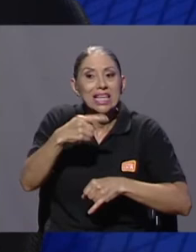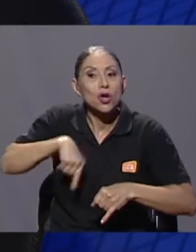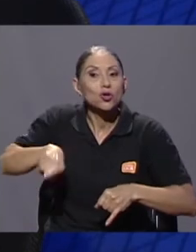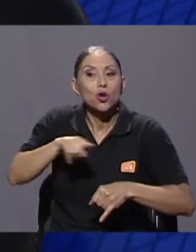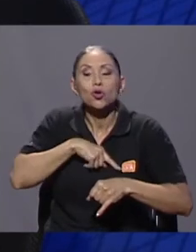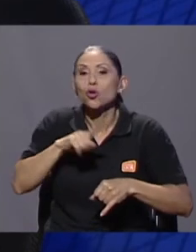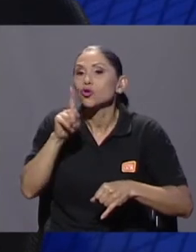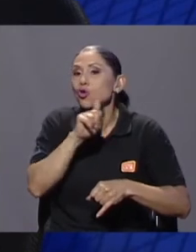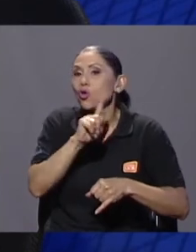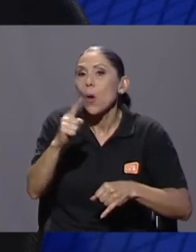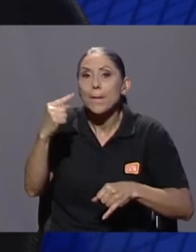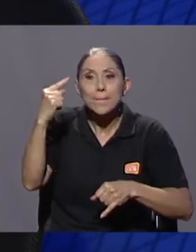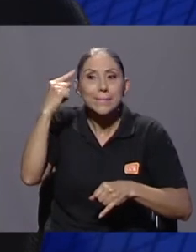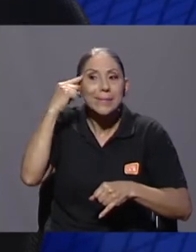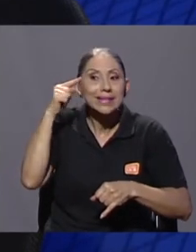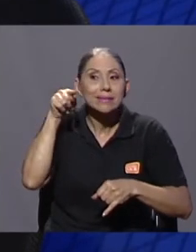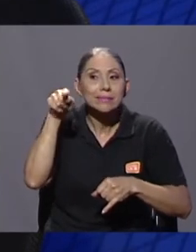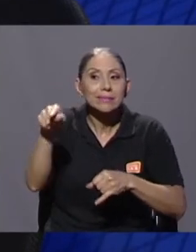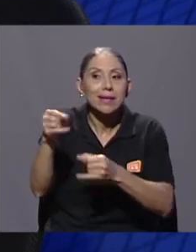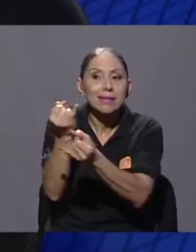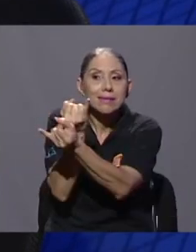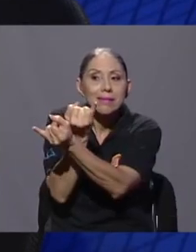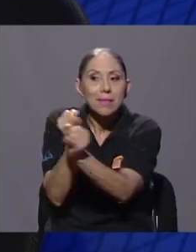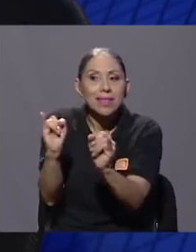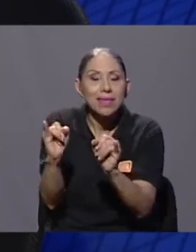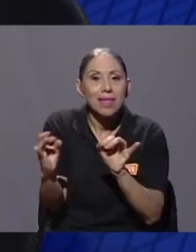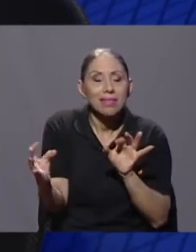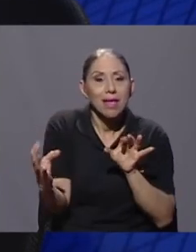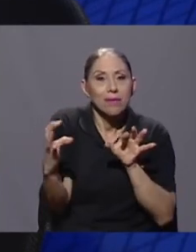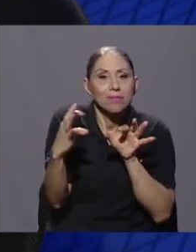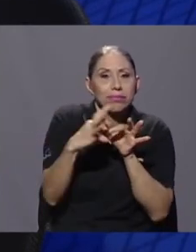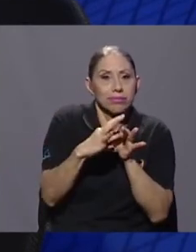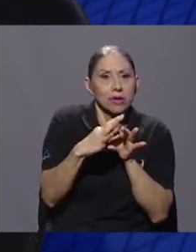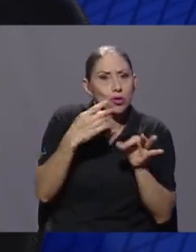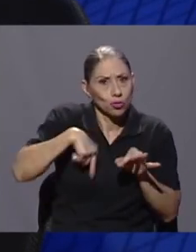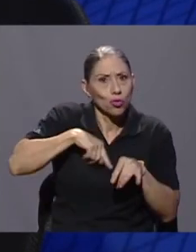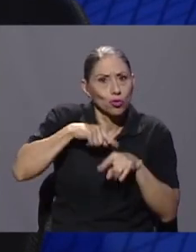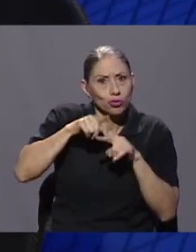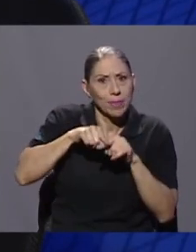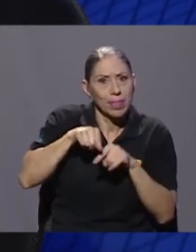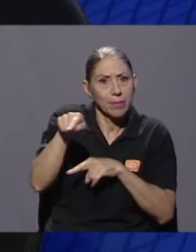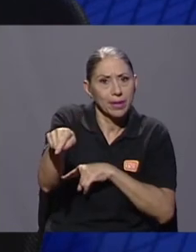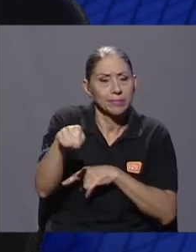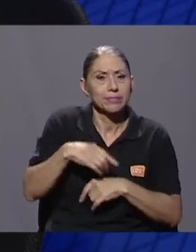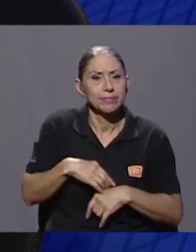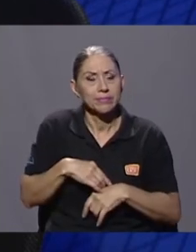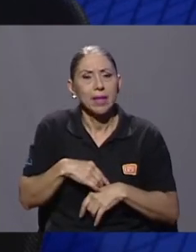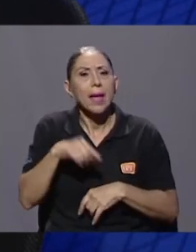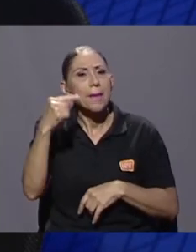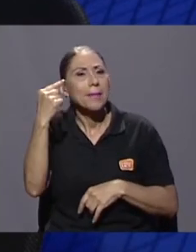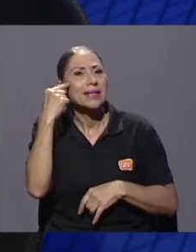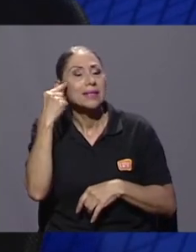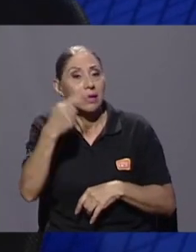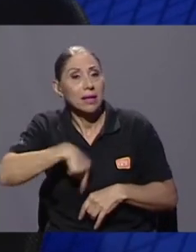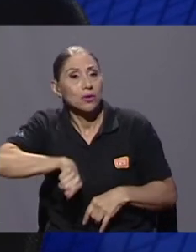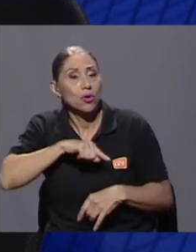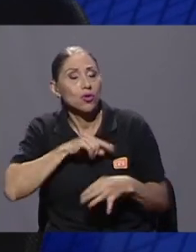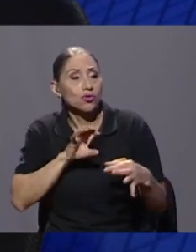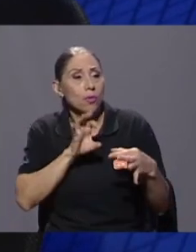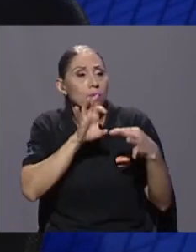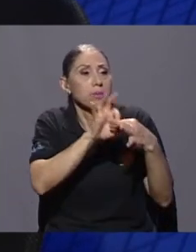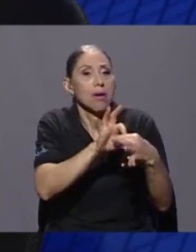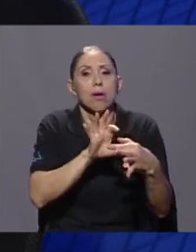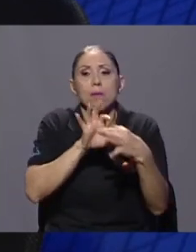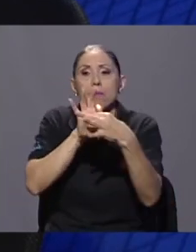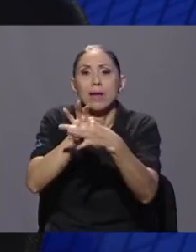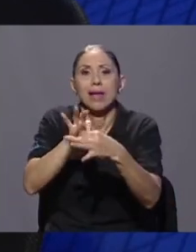independiente, del cual tenemos una gran dependencia, a las alianzas que tenemos con otras instituciones pares